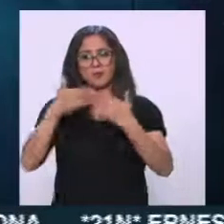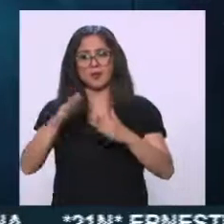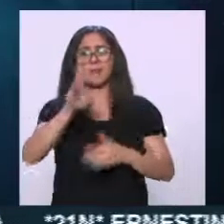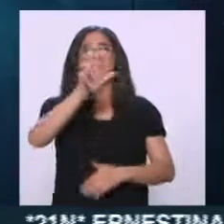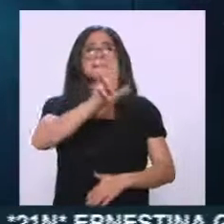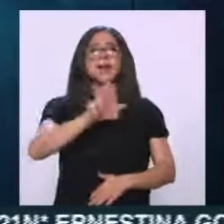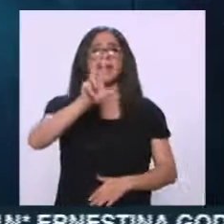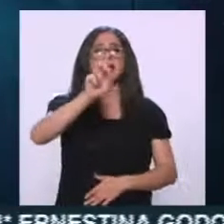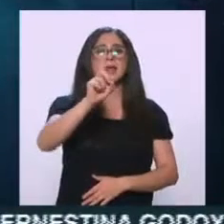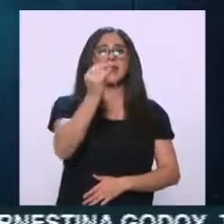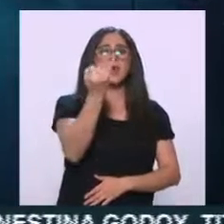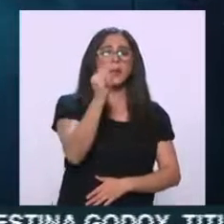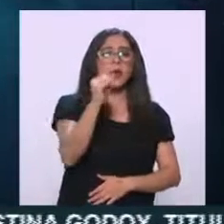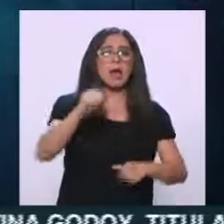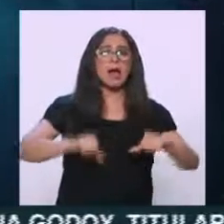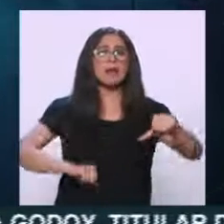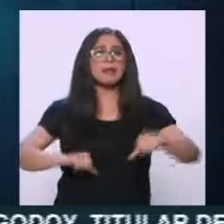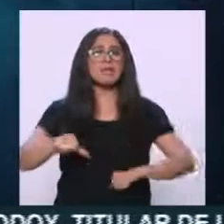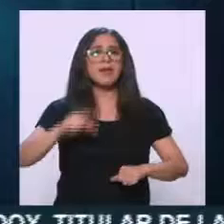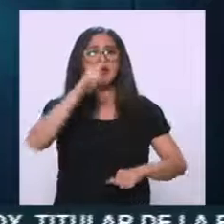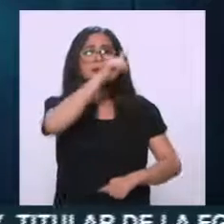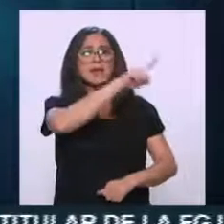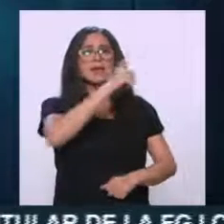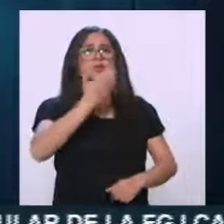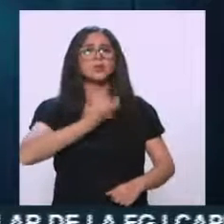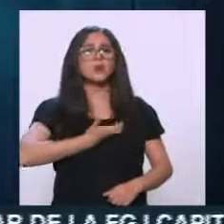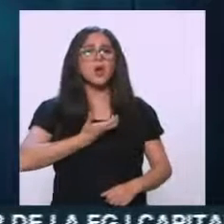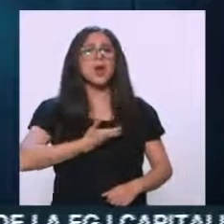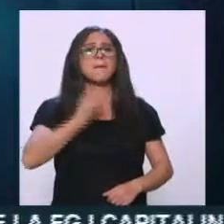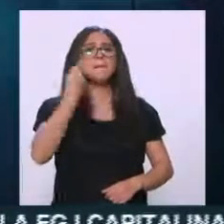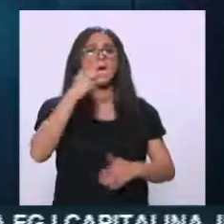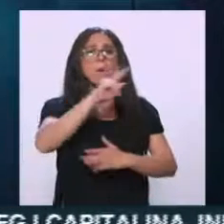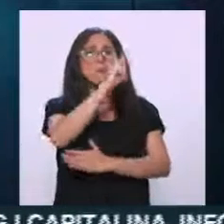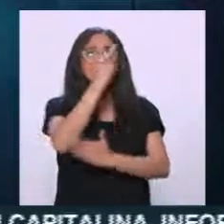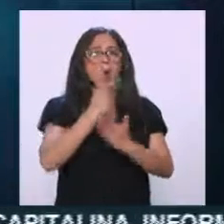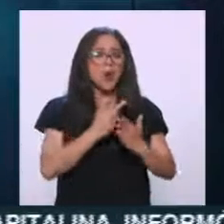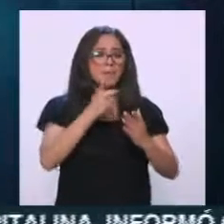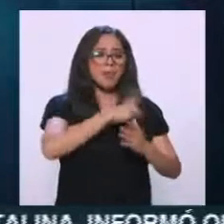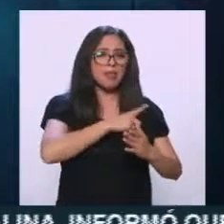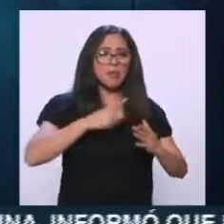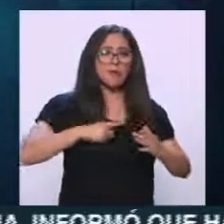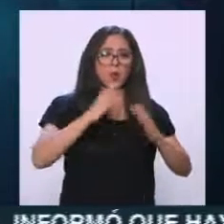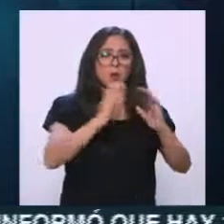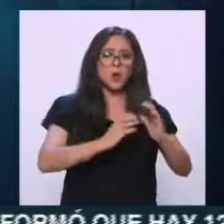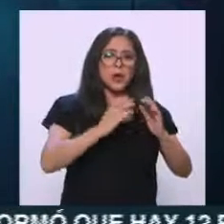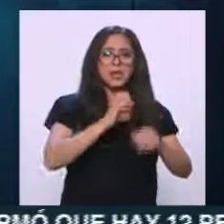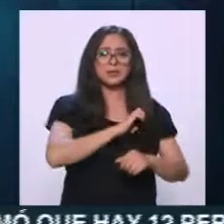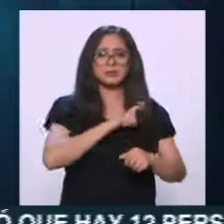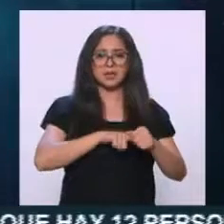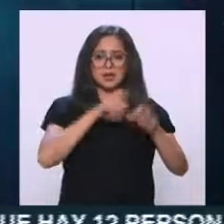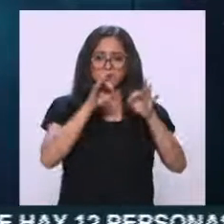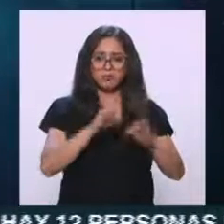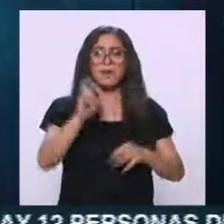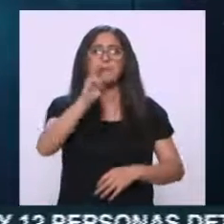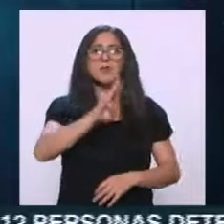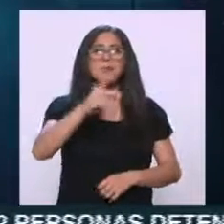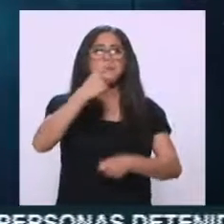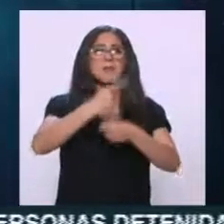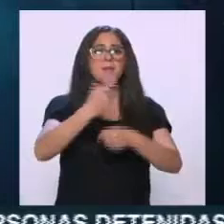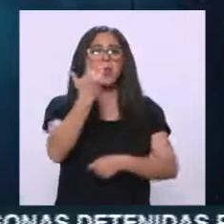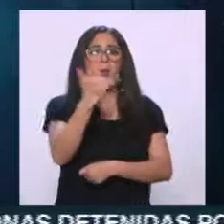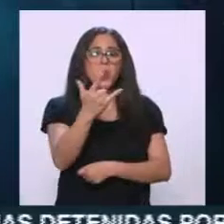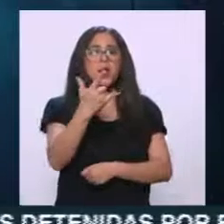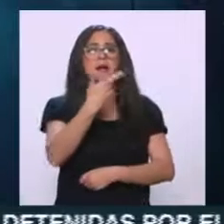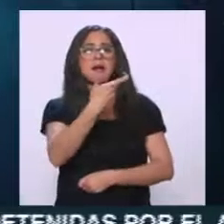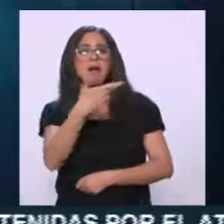junio, actividades en el Centro Histórico mediante un programa especial. Miércoles 1 de julio, restaurantes y hoteles